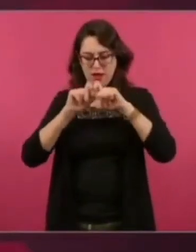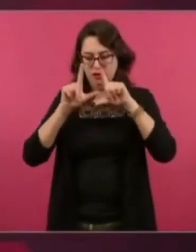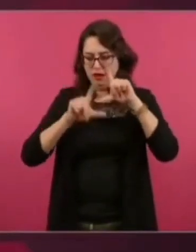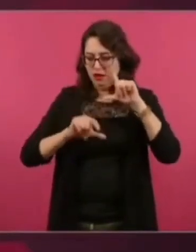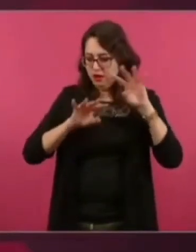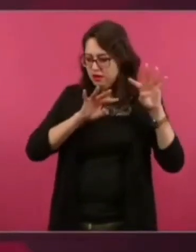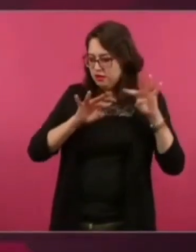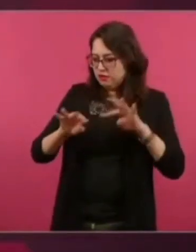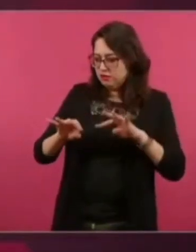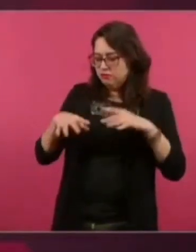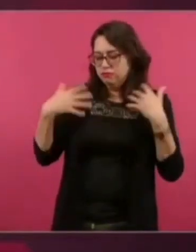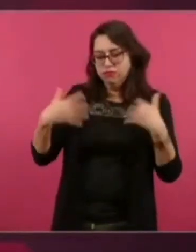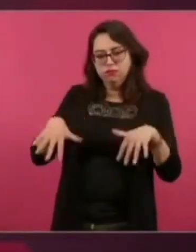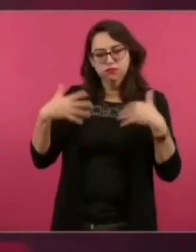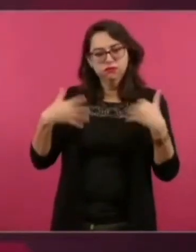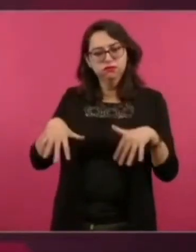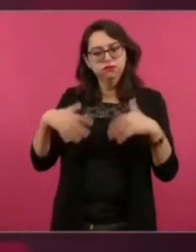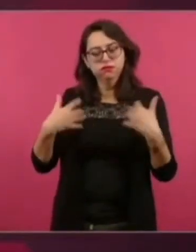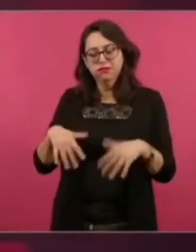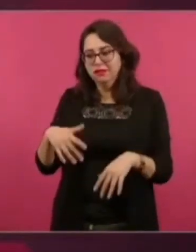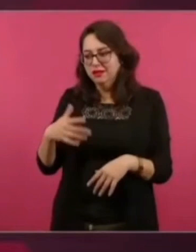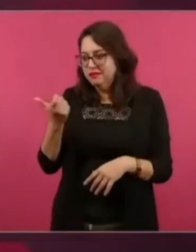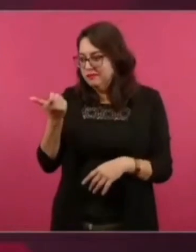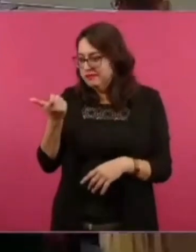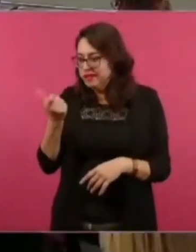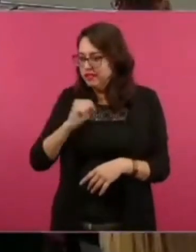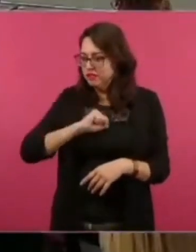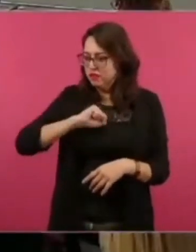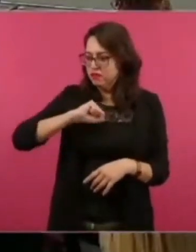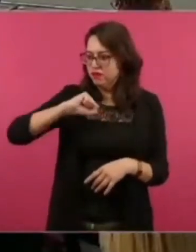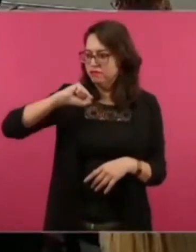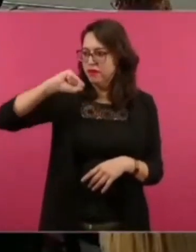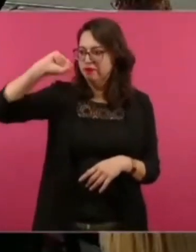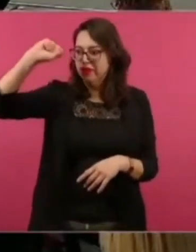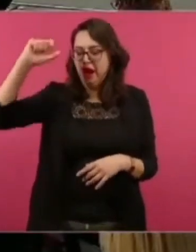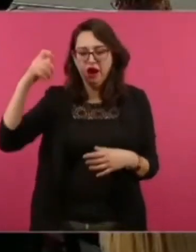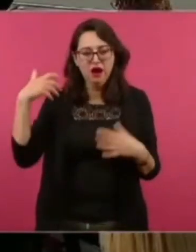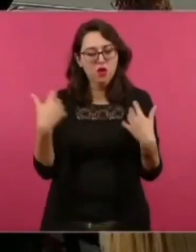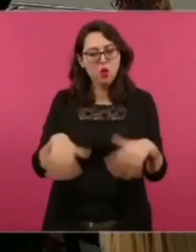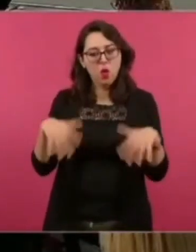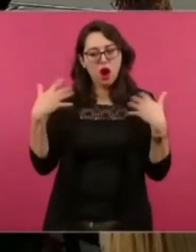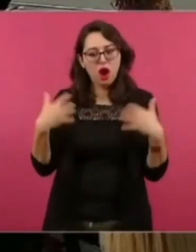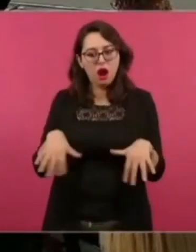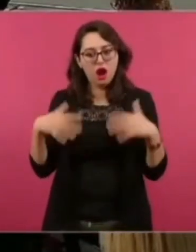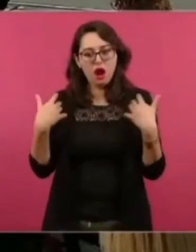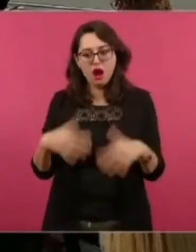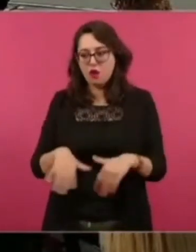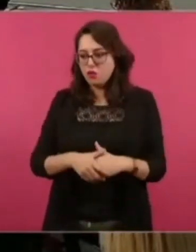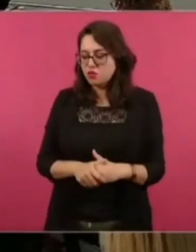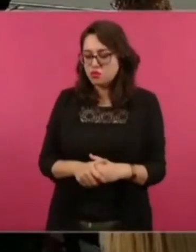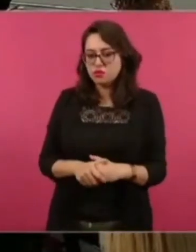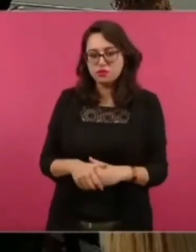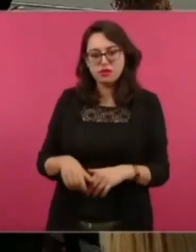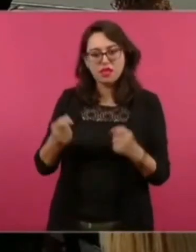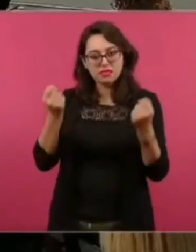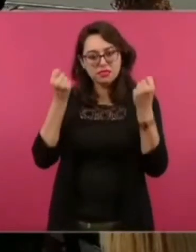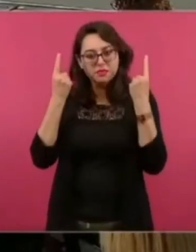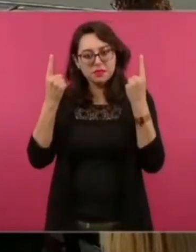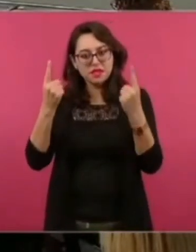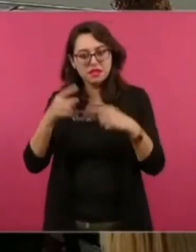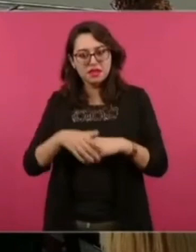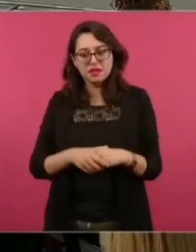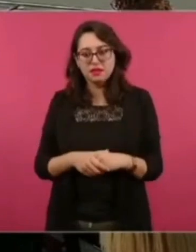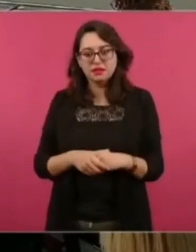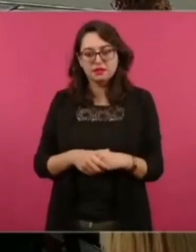imagínense si no hay devaluación. ¿Qué era lo que más afectaba?